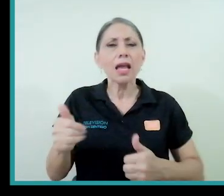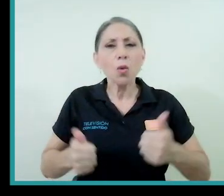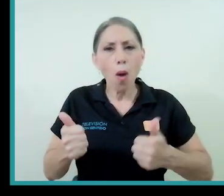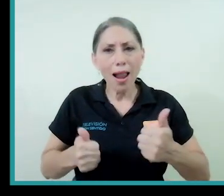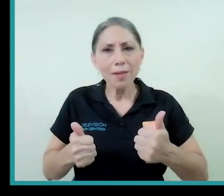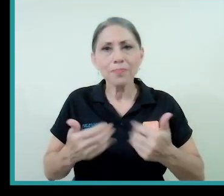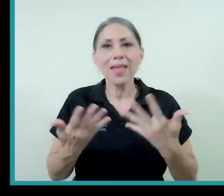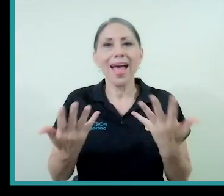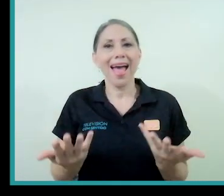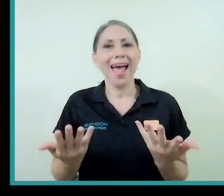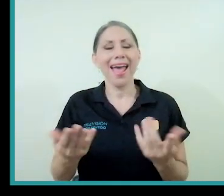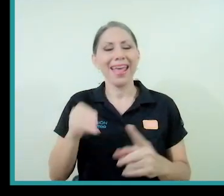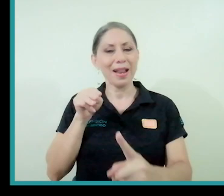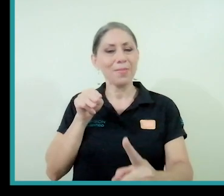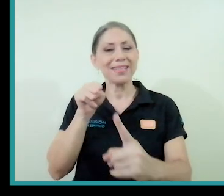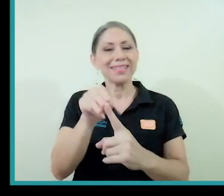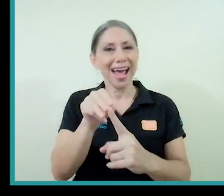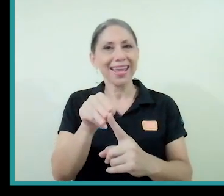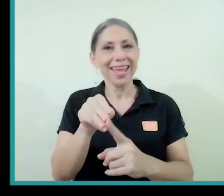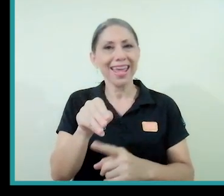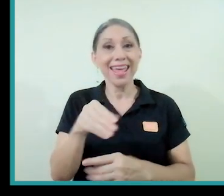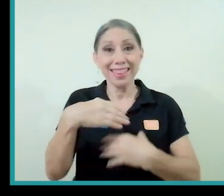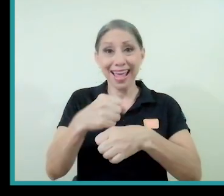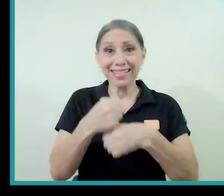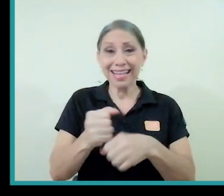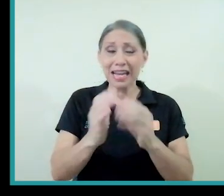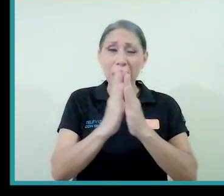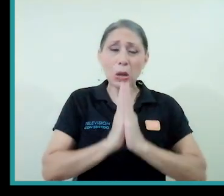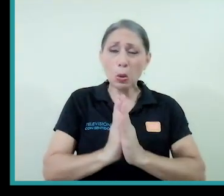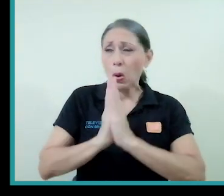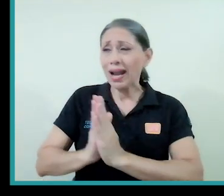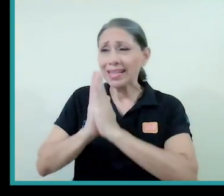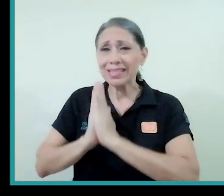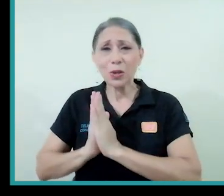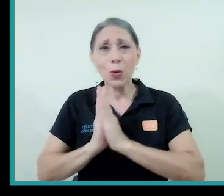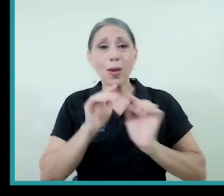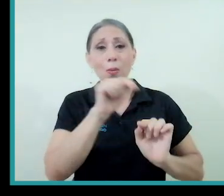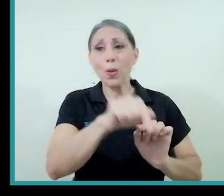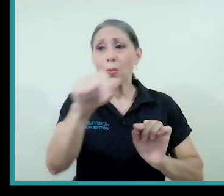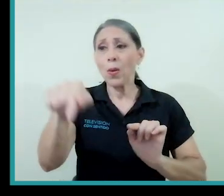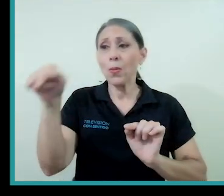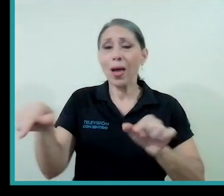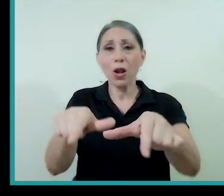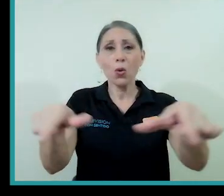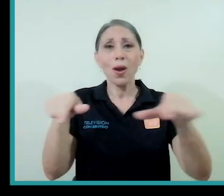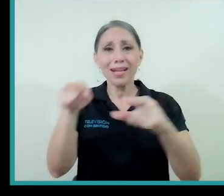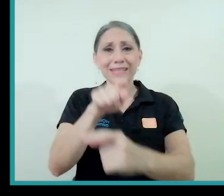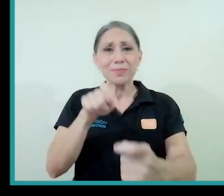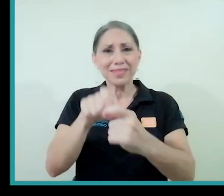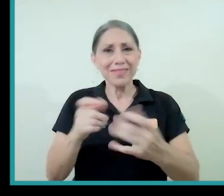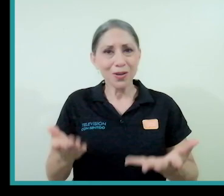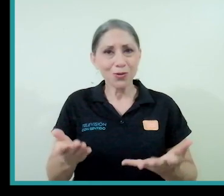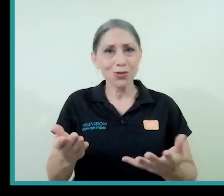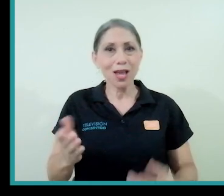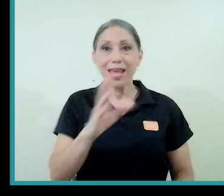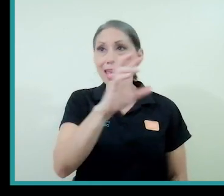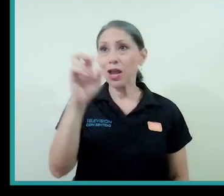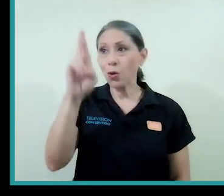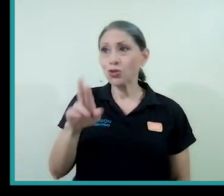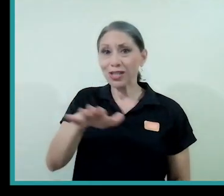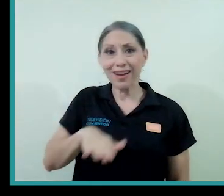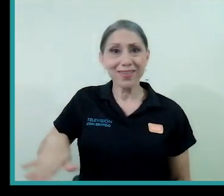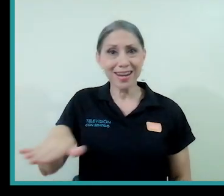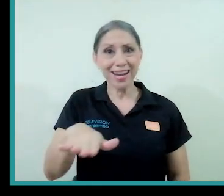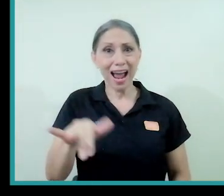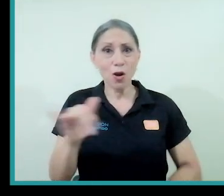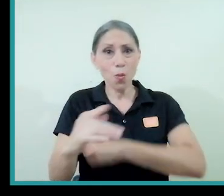fondo de hacer estas cadenas de oración en lugares específicos es que Costa Rica como nación solo